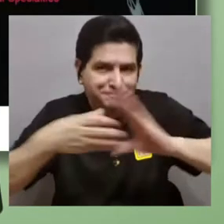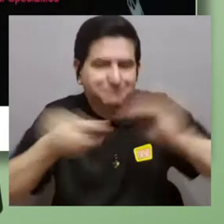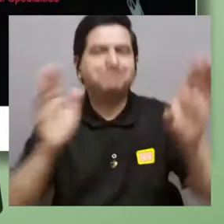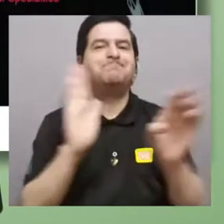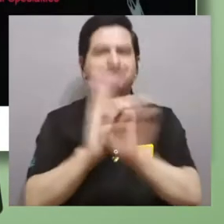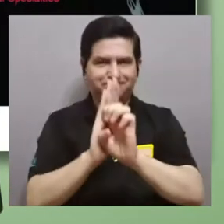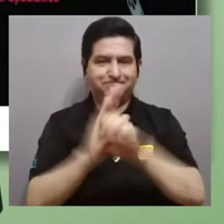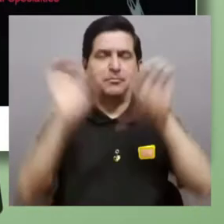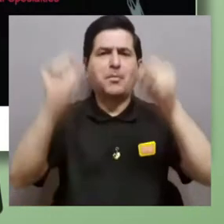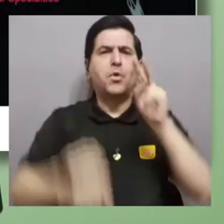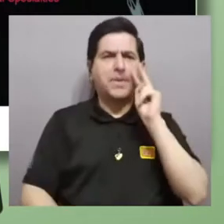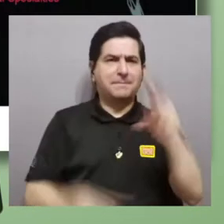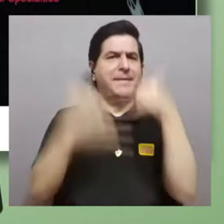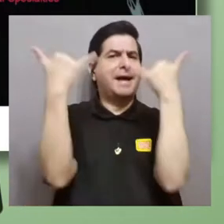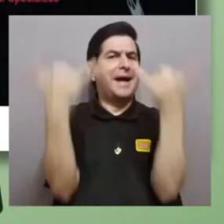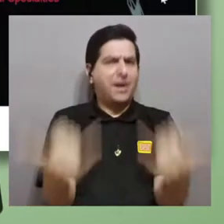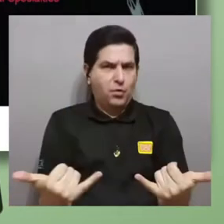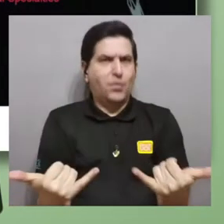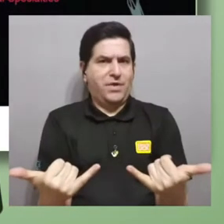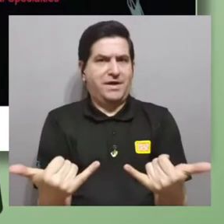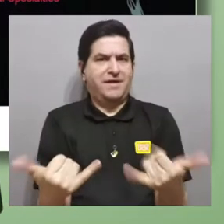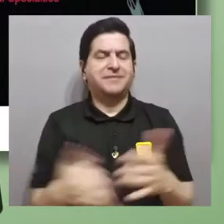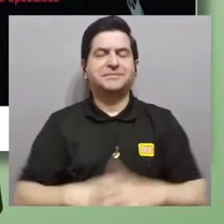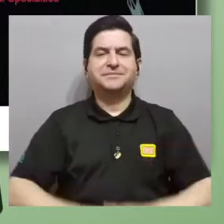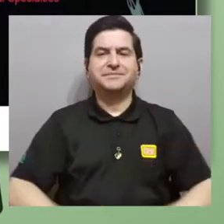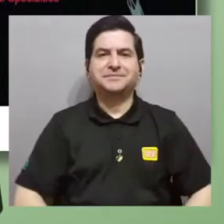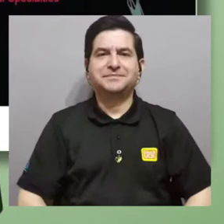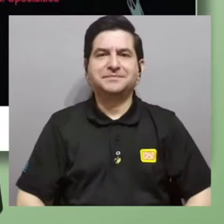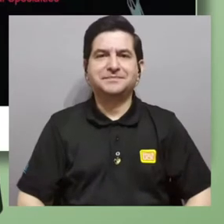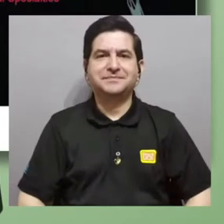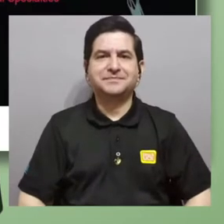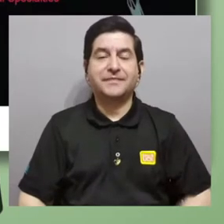hecho, quería comentarles, por ejemplo, si pueden observar ahora,